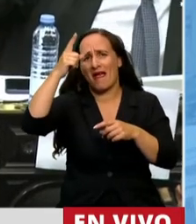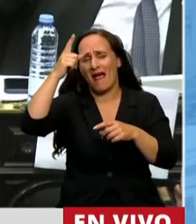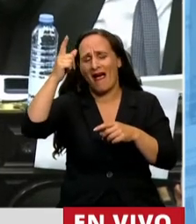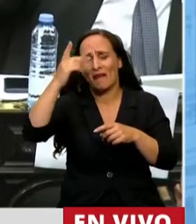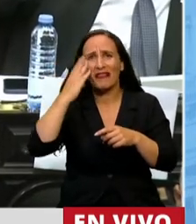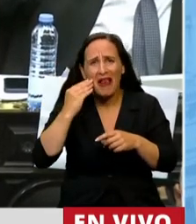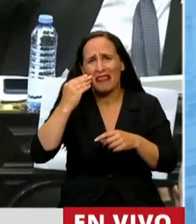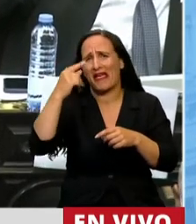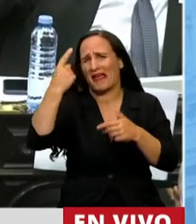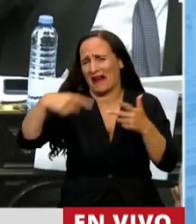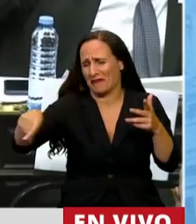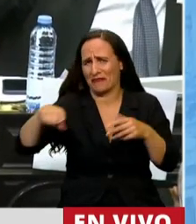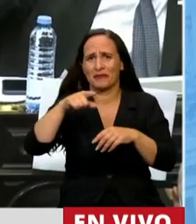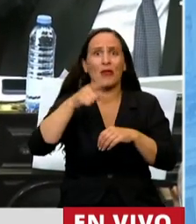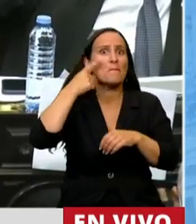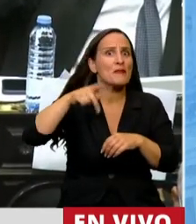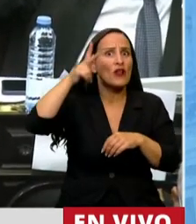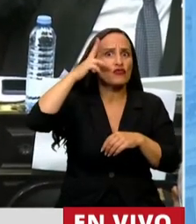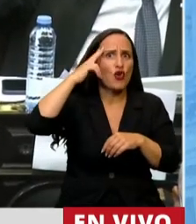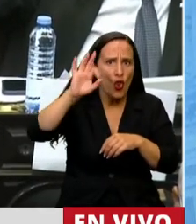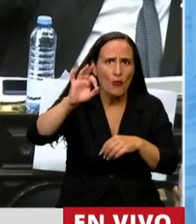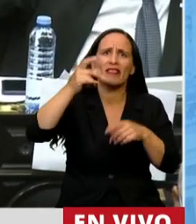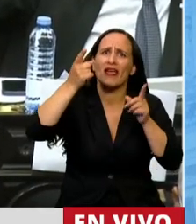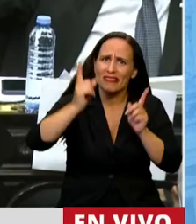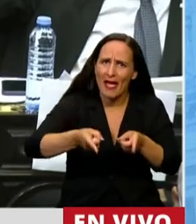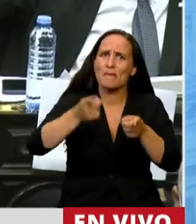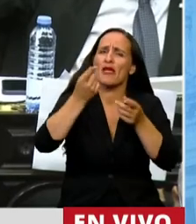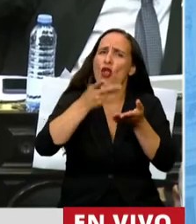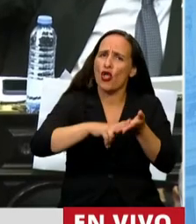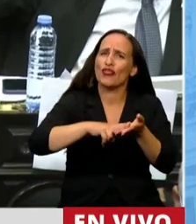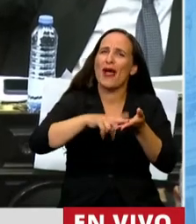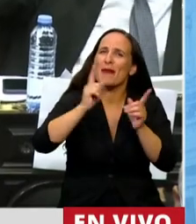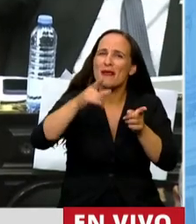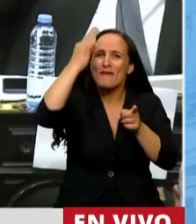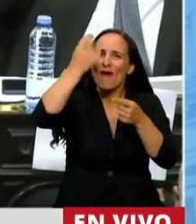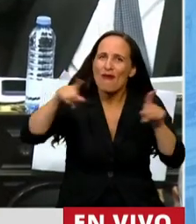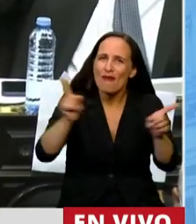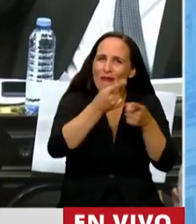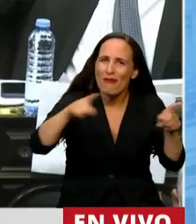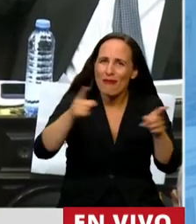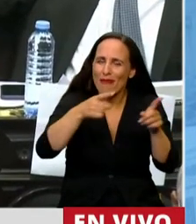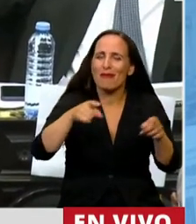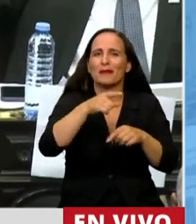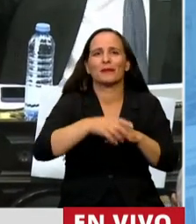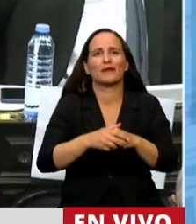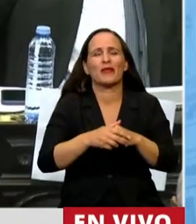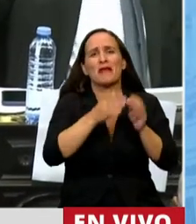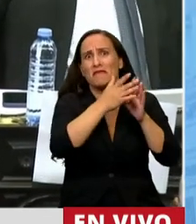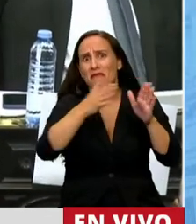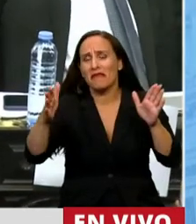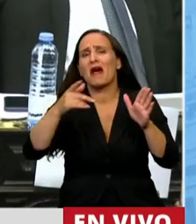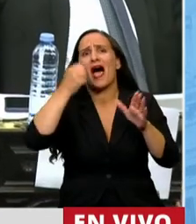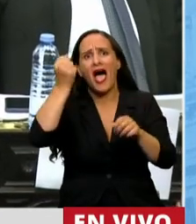presentó en 1890 de nuevo con la sonámbula. Y lo hizo hasta 1905.